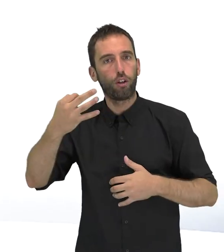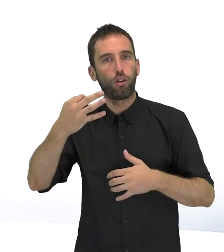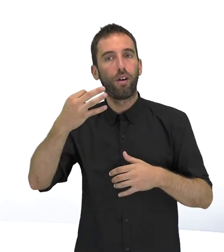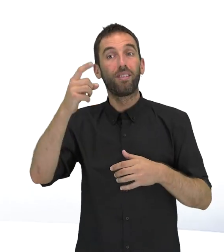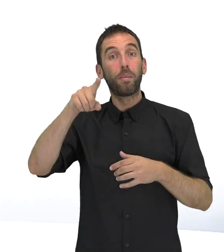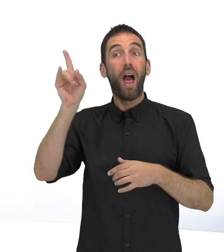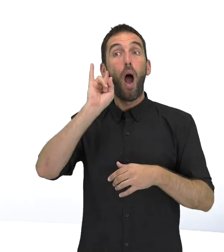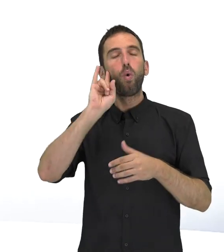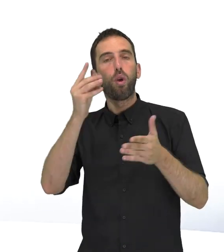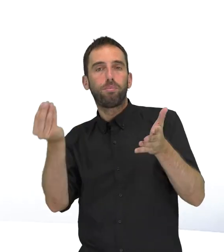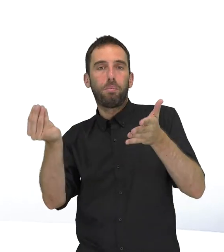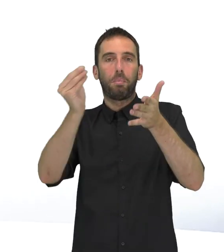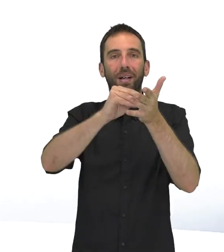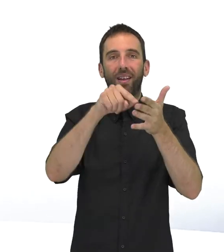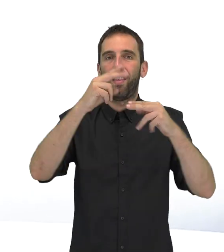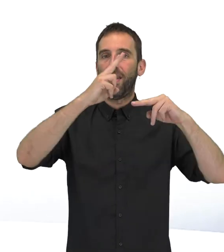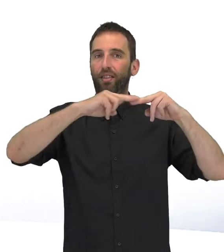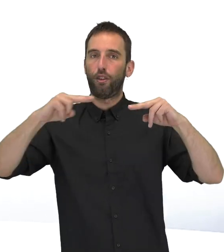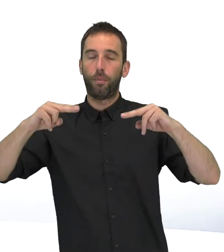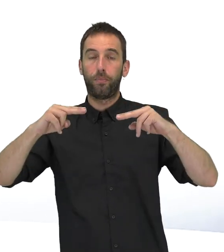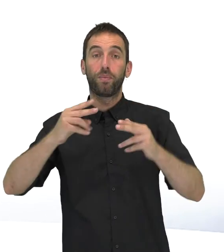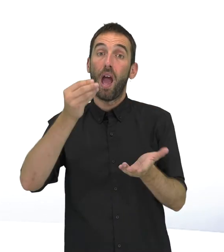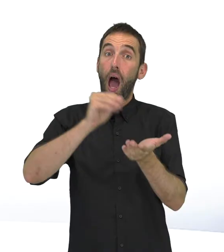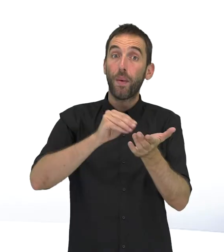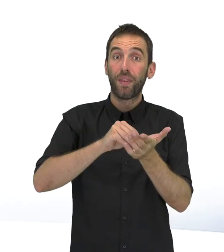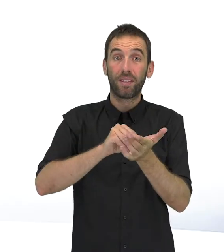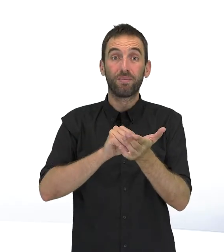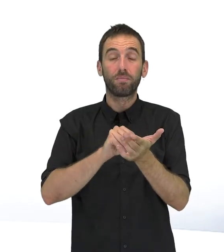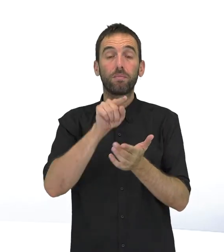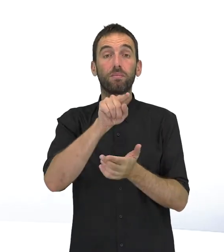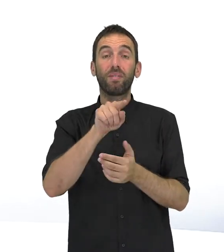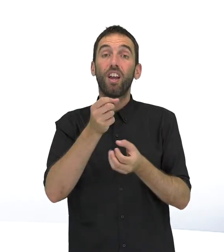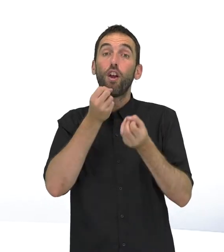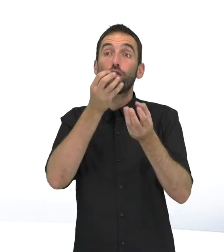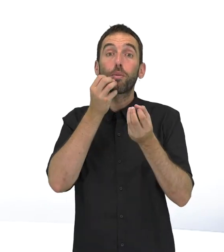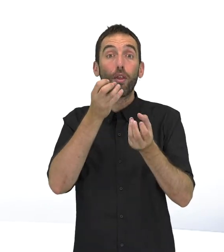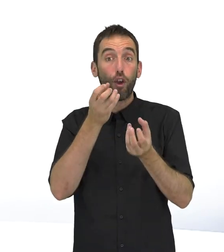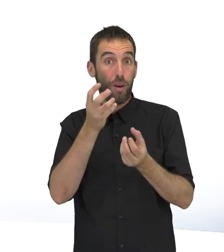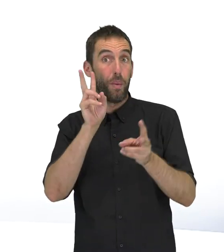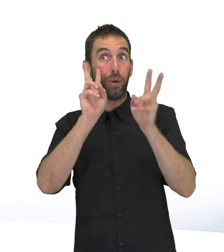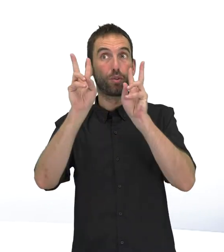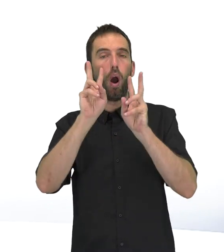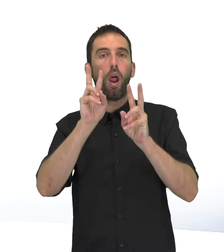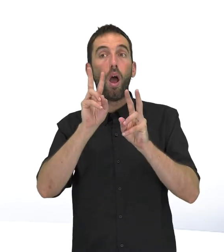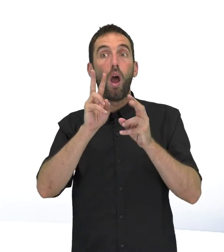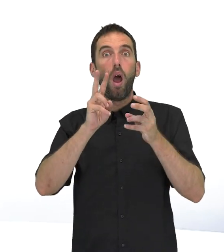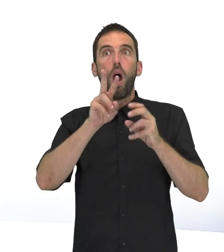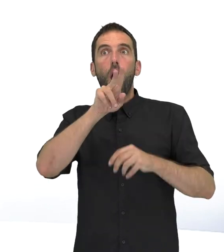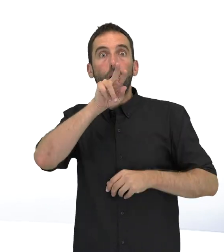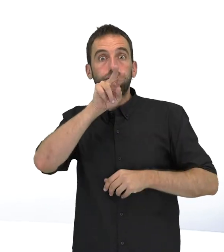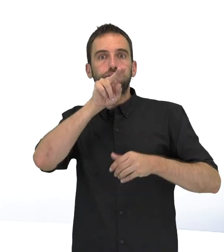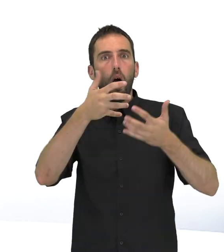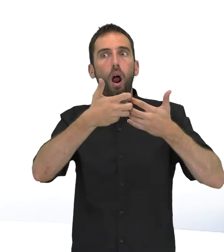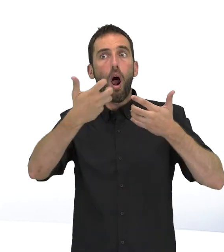proceso de edición del vídeo. Pero hay ocasiones en las que la extensión de la descripción oral de la información visual resultaría